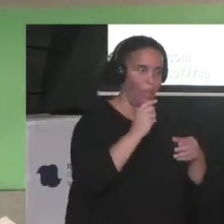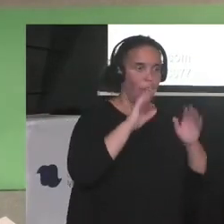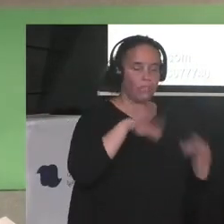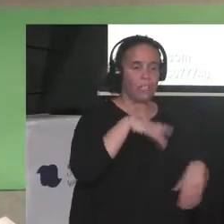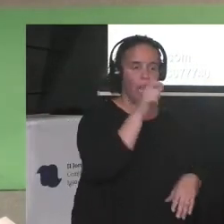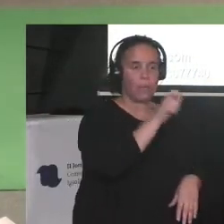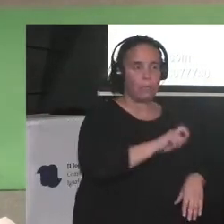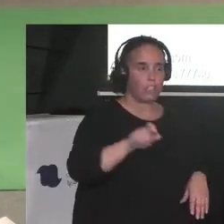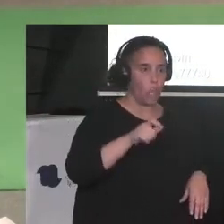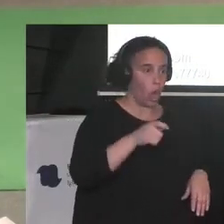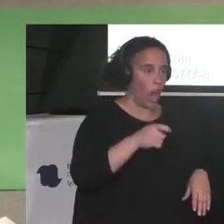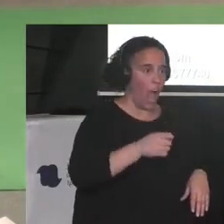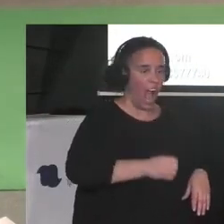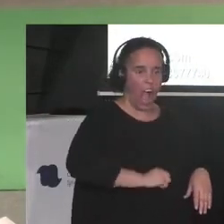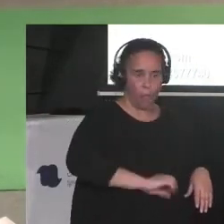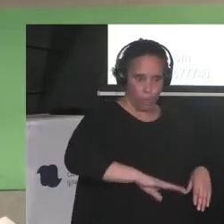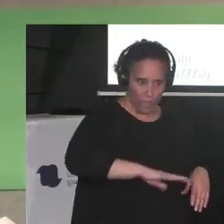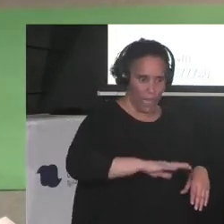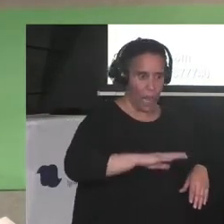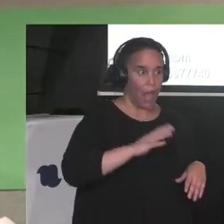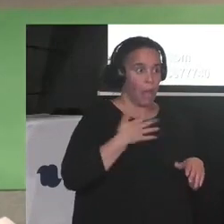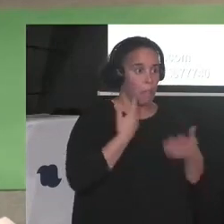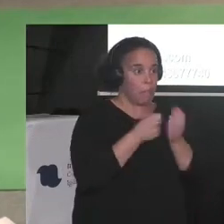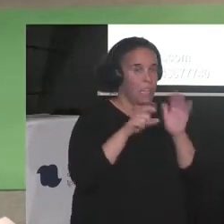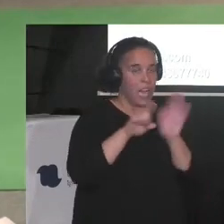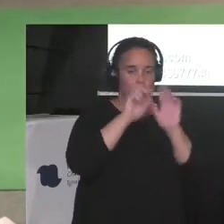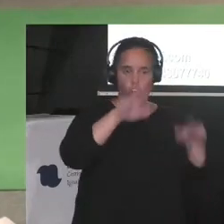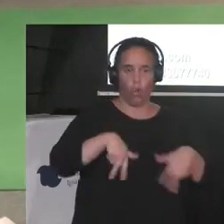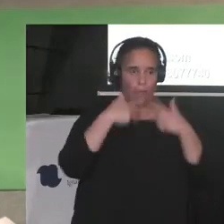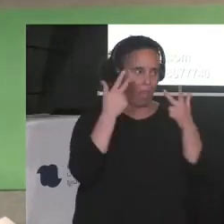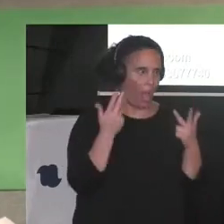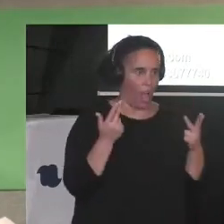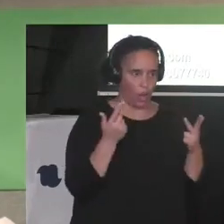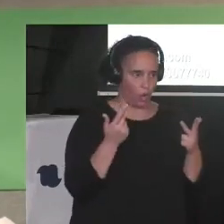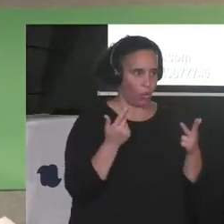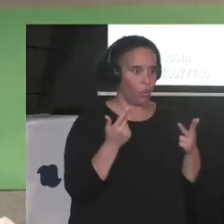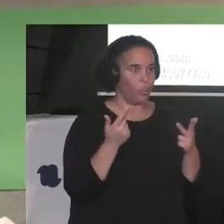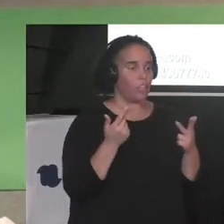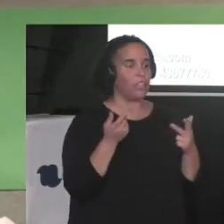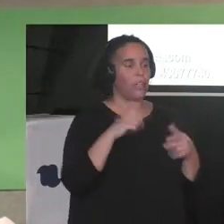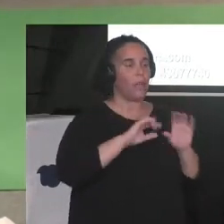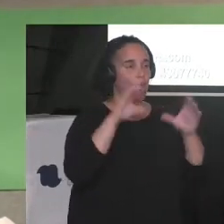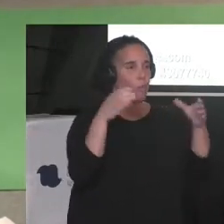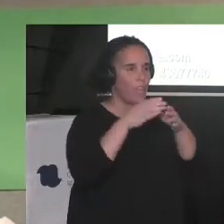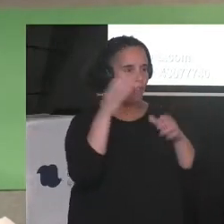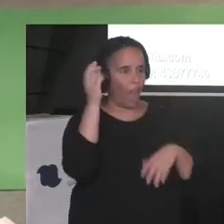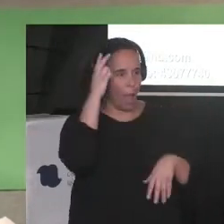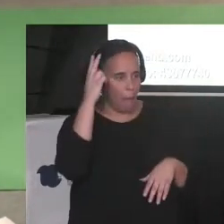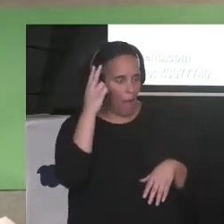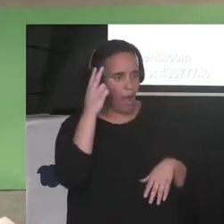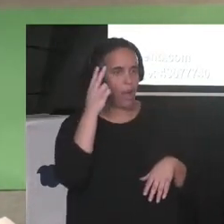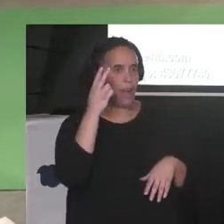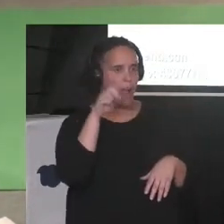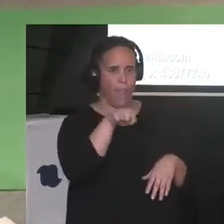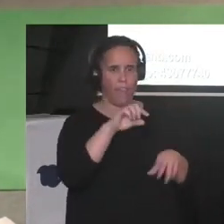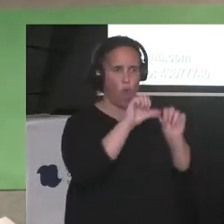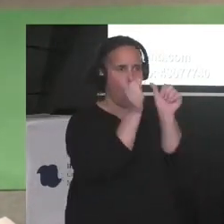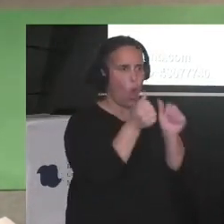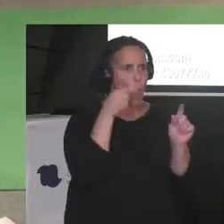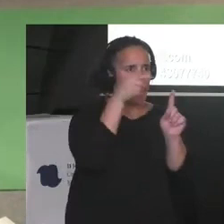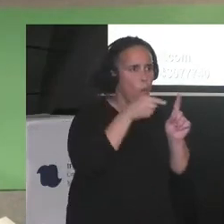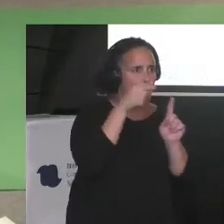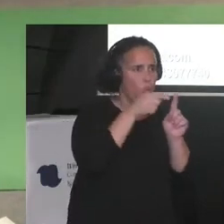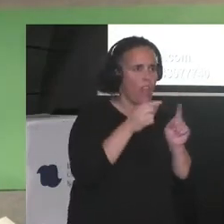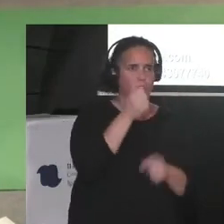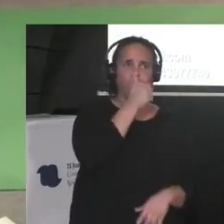dejaron ganar a mi ley en primera vuelta en Argentina, son las comunidades aymaras las que están dando ejemplo de resistencia en la actual